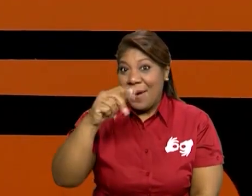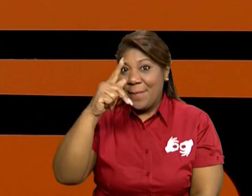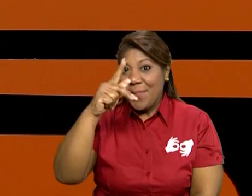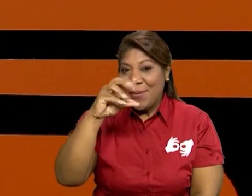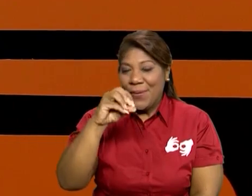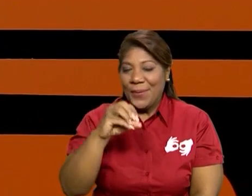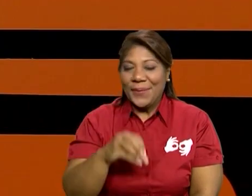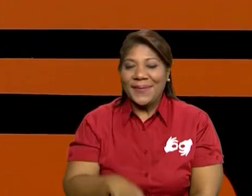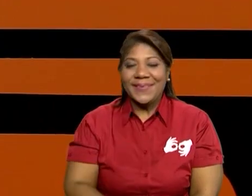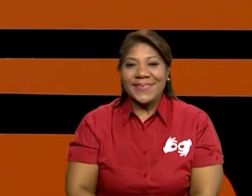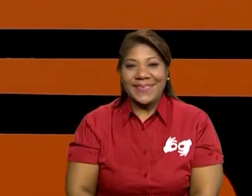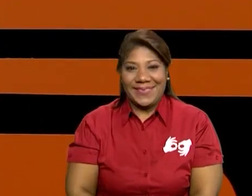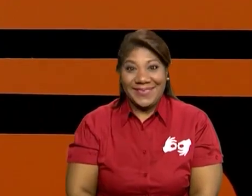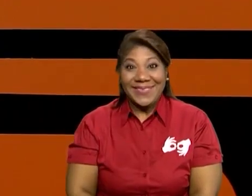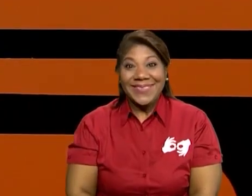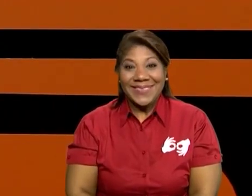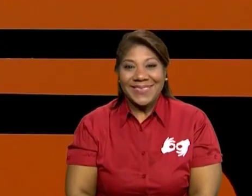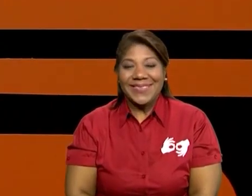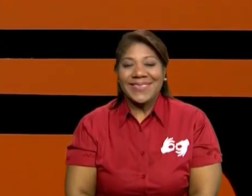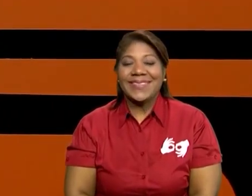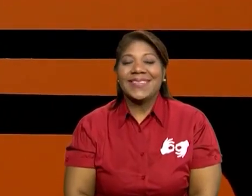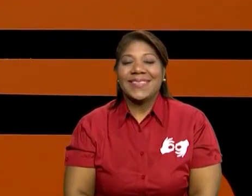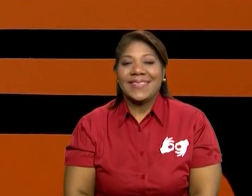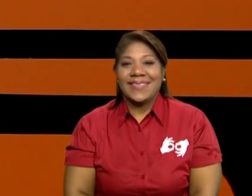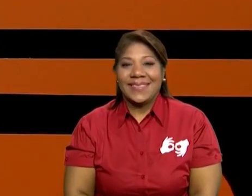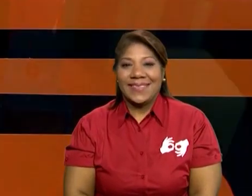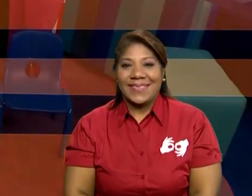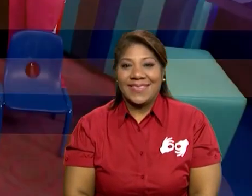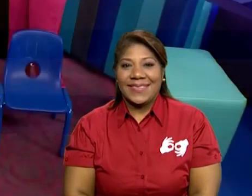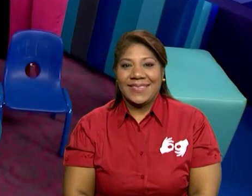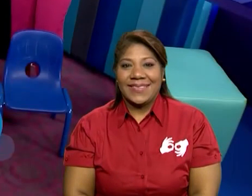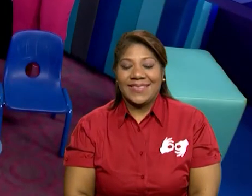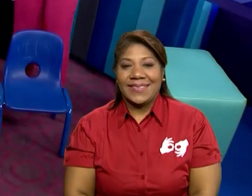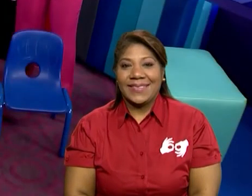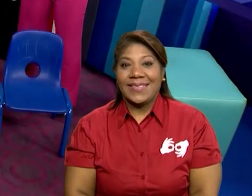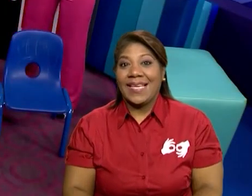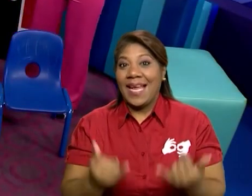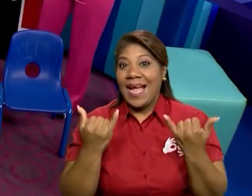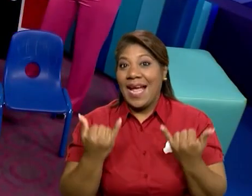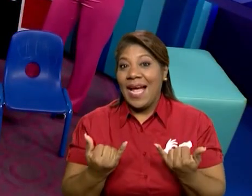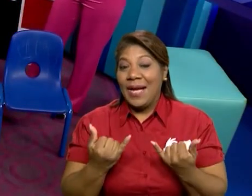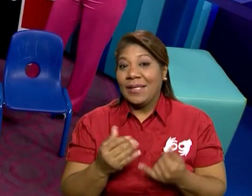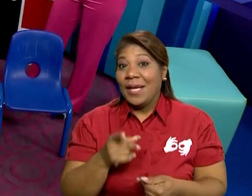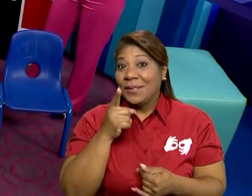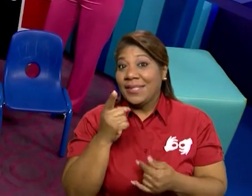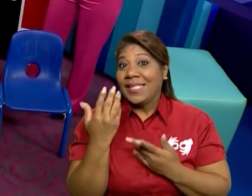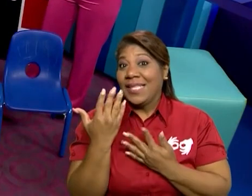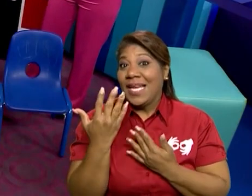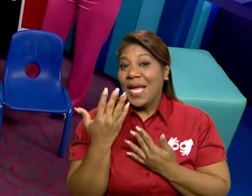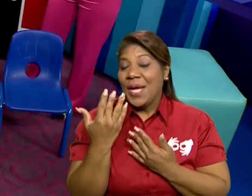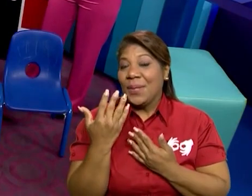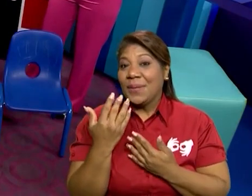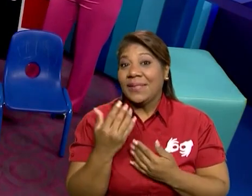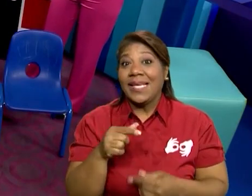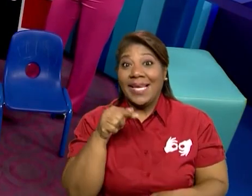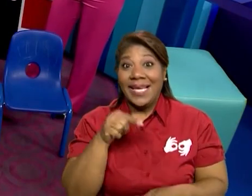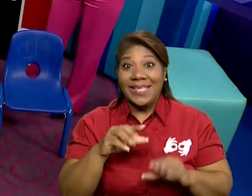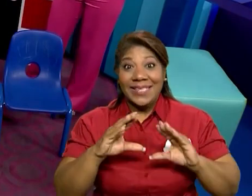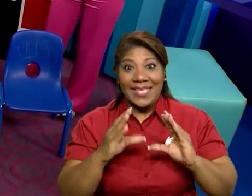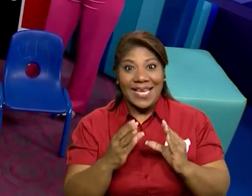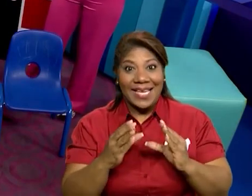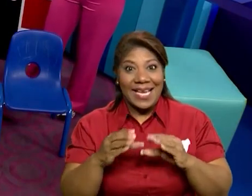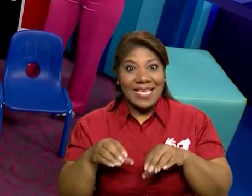sapo. Muy bien, maestra Nini. Y bueno, muchachos, espero que les haya gustado esta